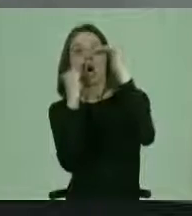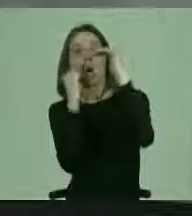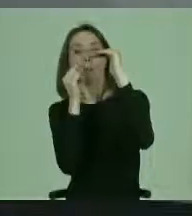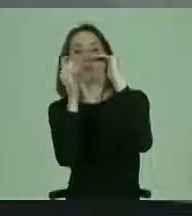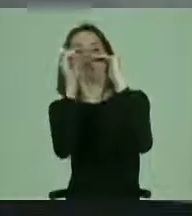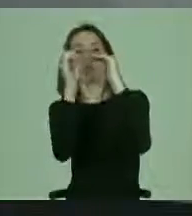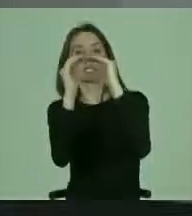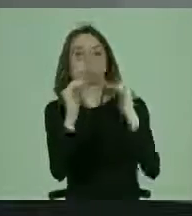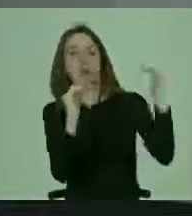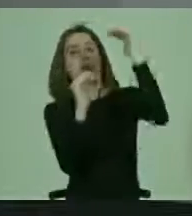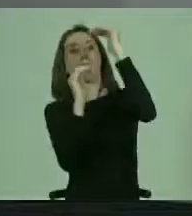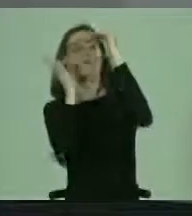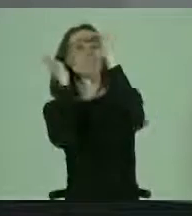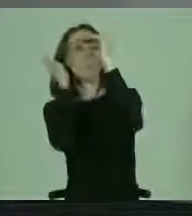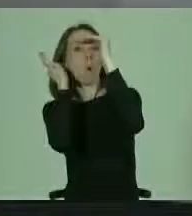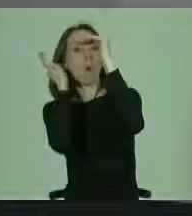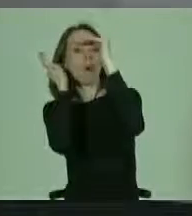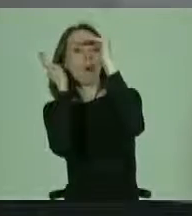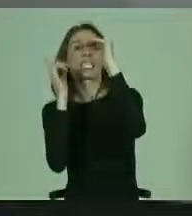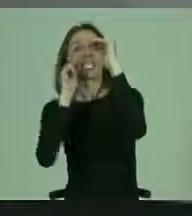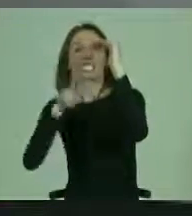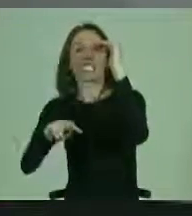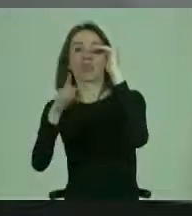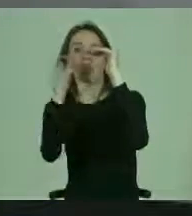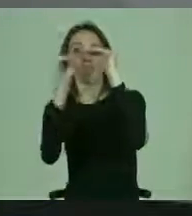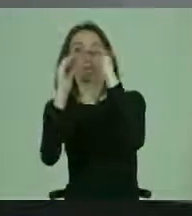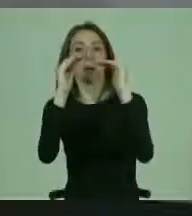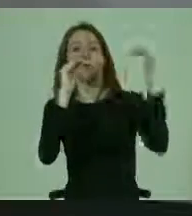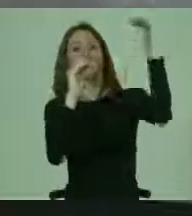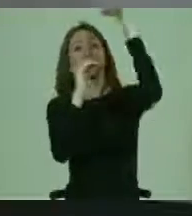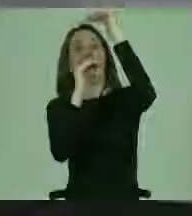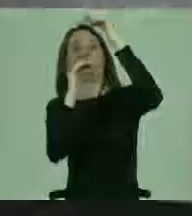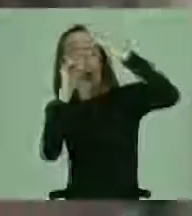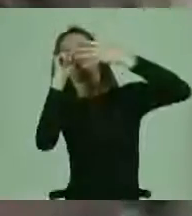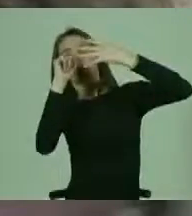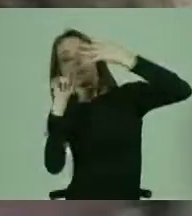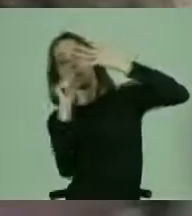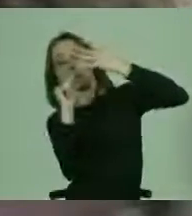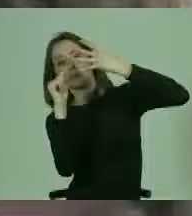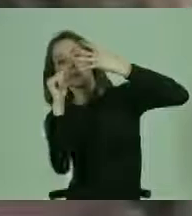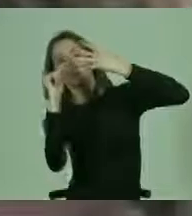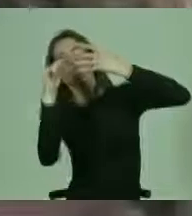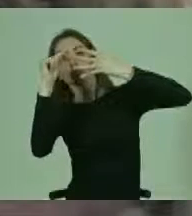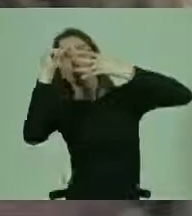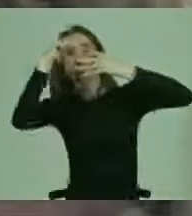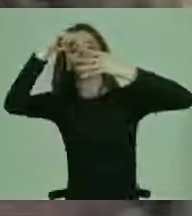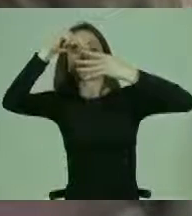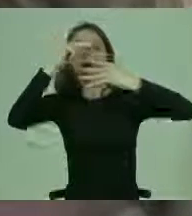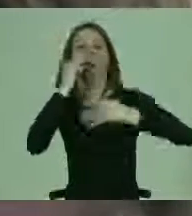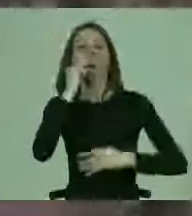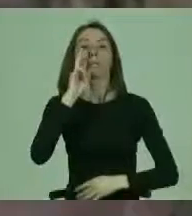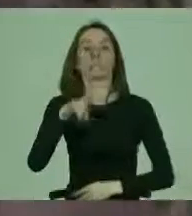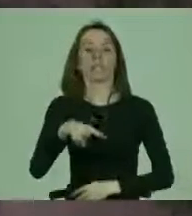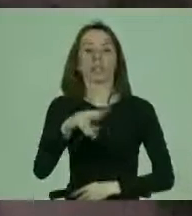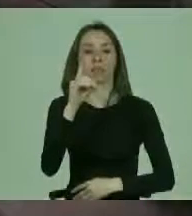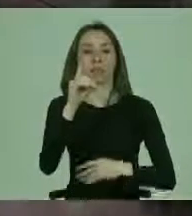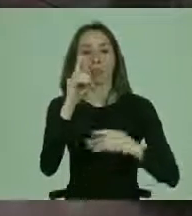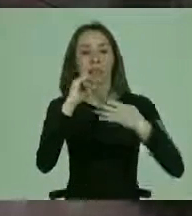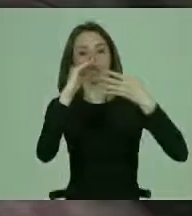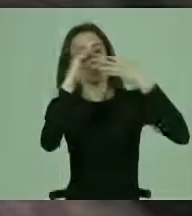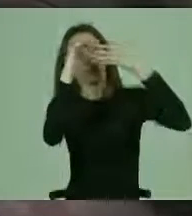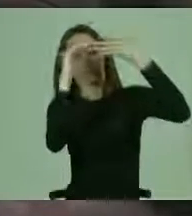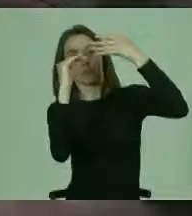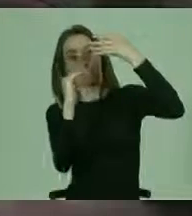con discapacidad, luego la mujer sin discapacidad y más arriba el hombre sin discapacidad. Por lo tanto, cuando